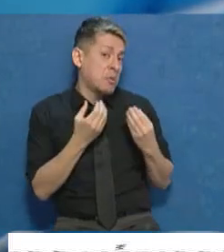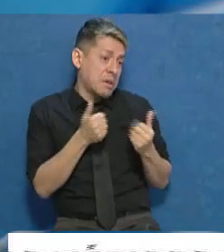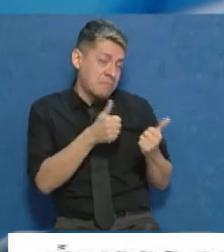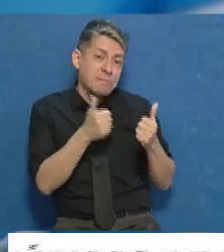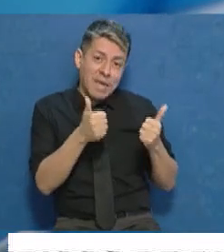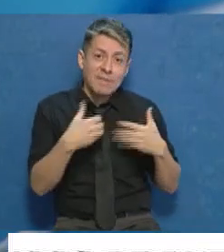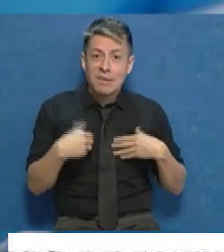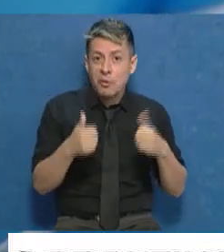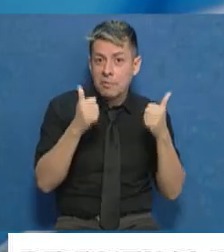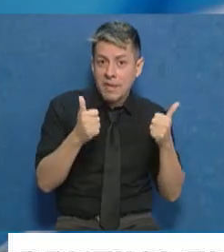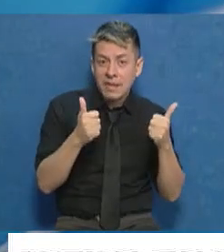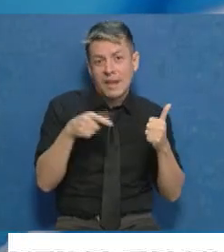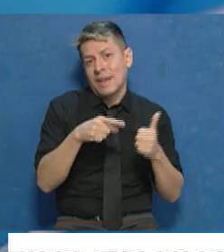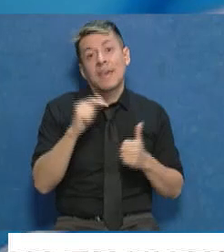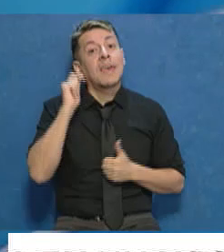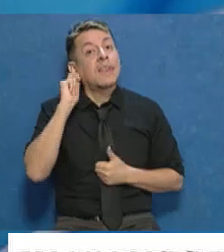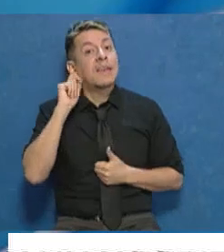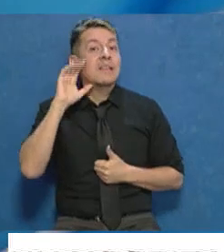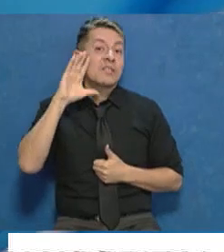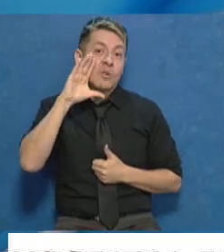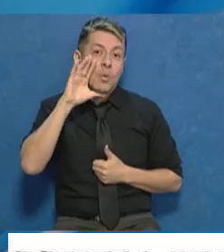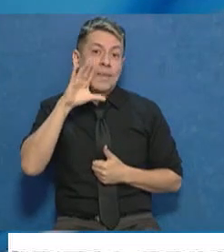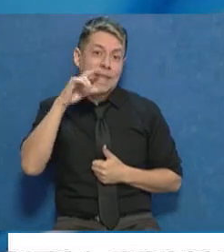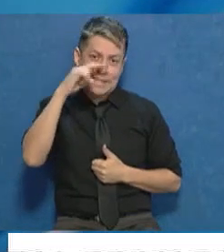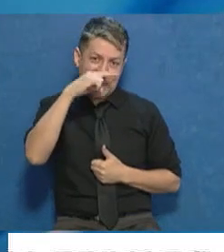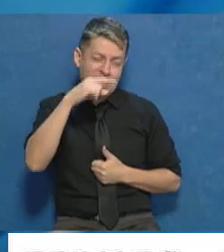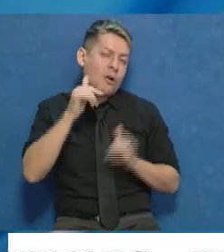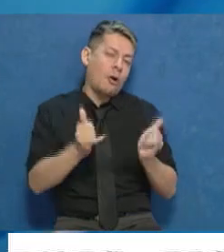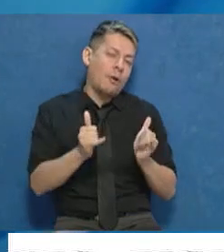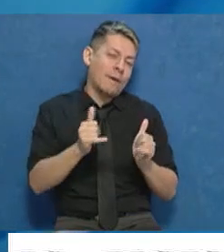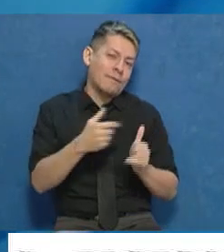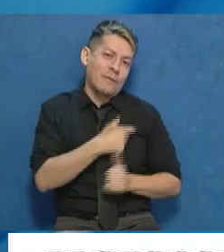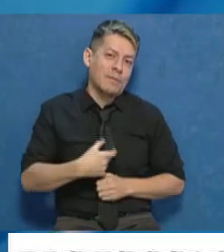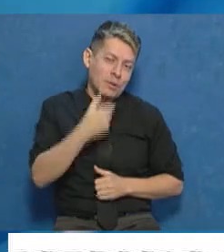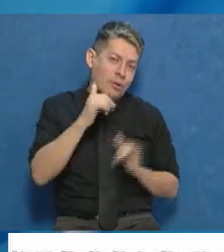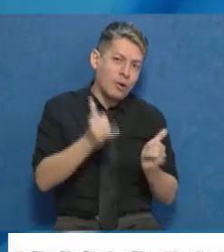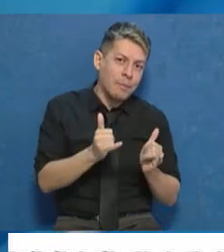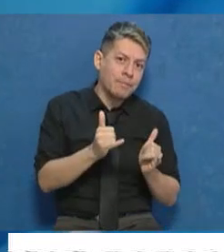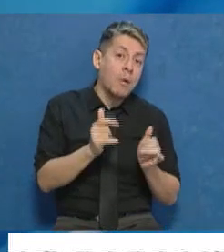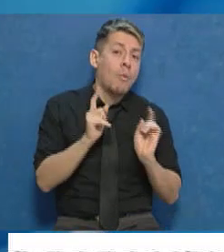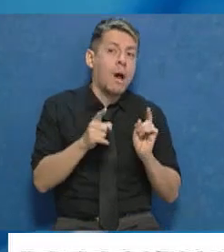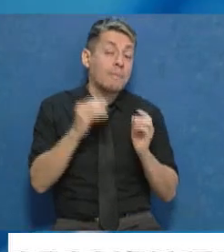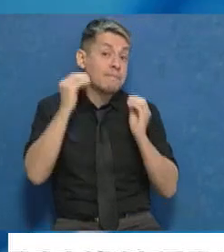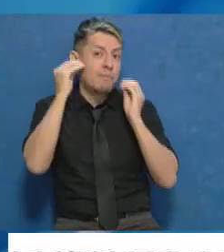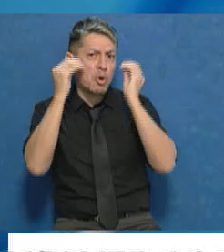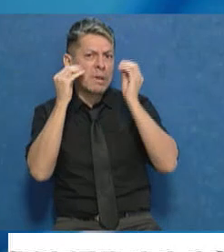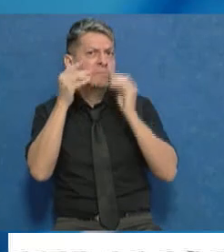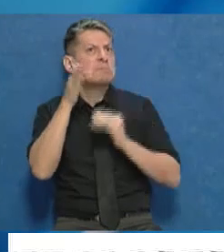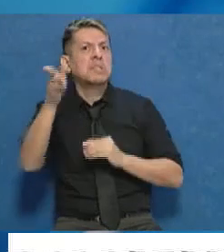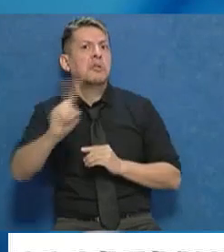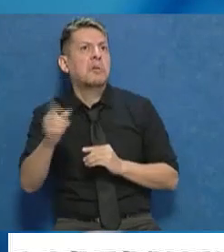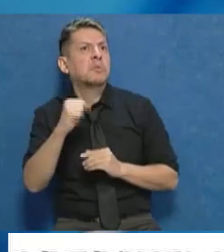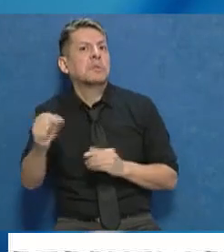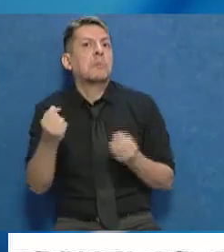Así que tiene 57 años el gobernador, es joven todavía. joven, claro. Y bueno, pero preocupó el hecho de que no haya asistido y